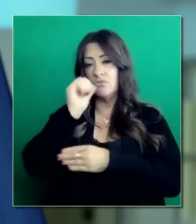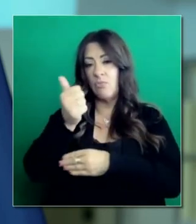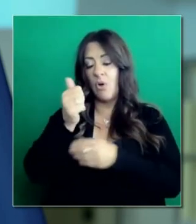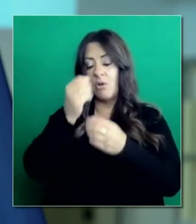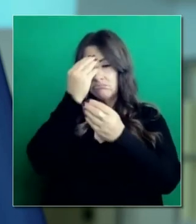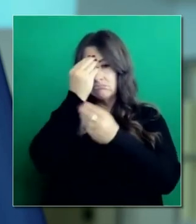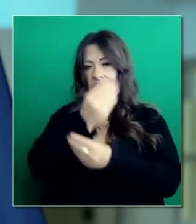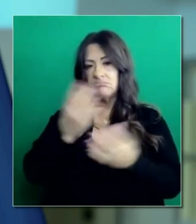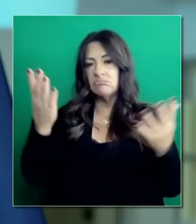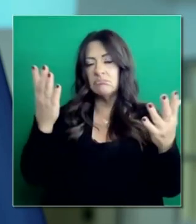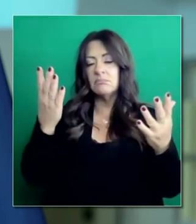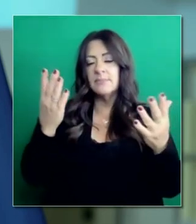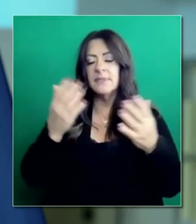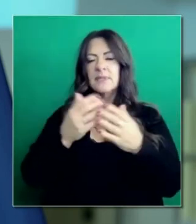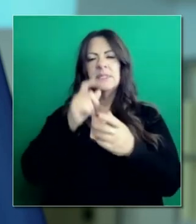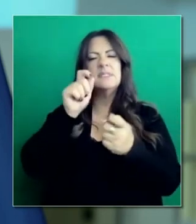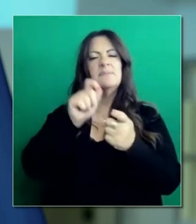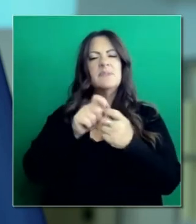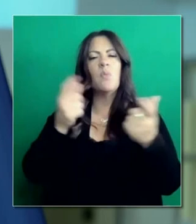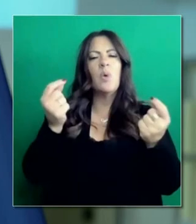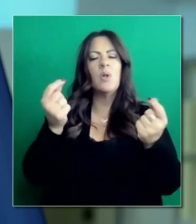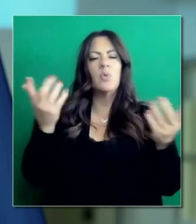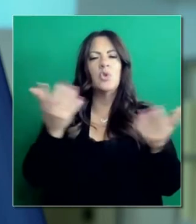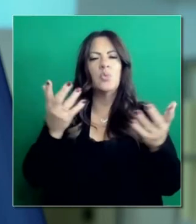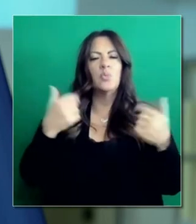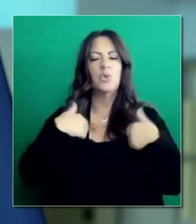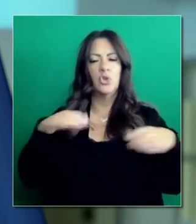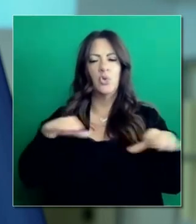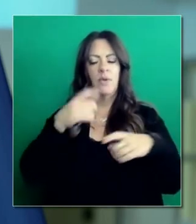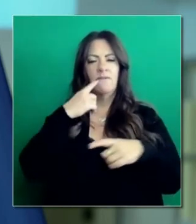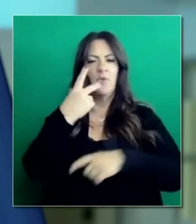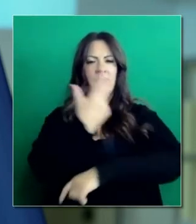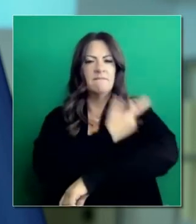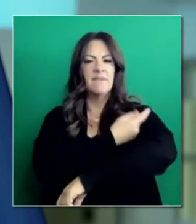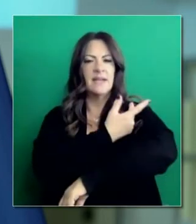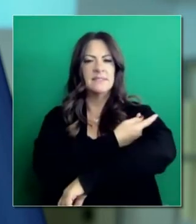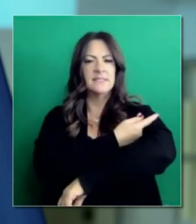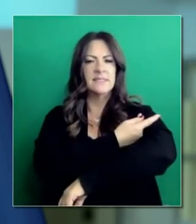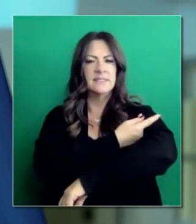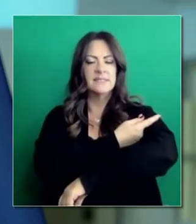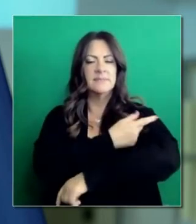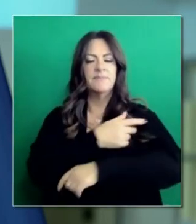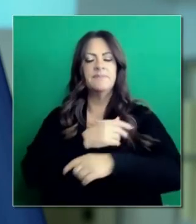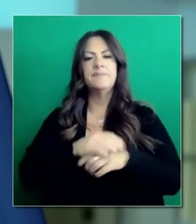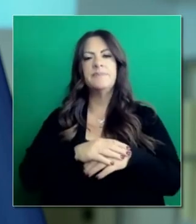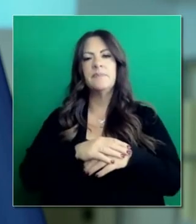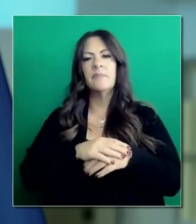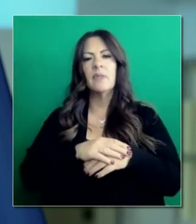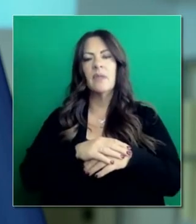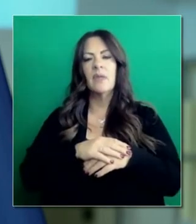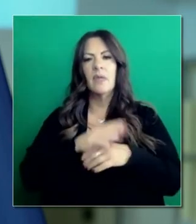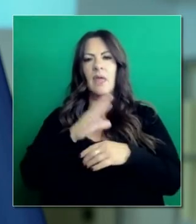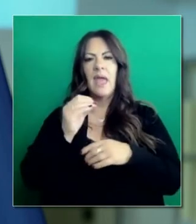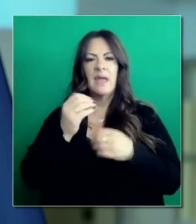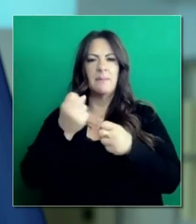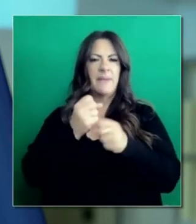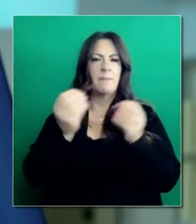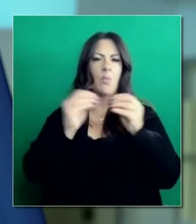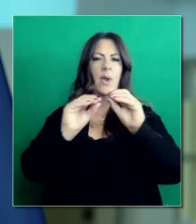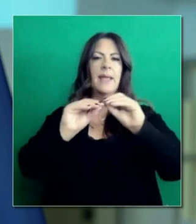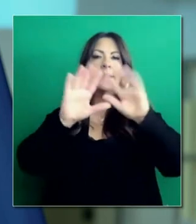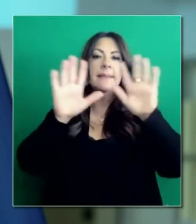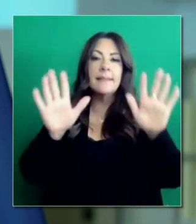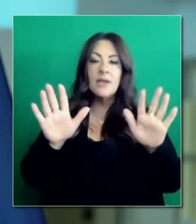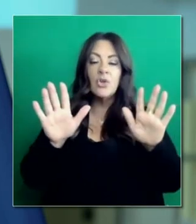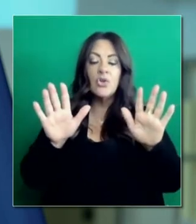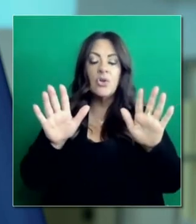en cuanto al trabajo hecho para las vacunas y cómo vamos a crear más claridad y más facilidad en cuanto a